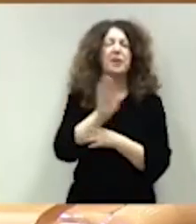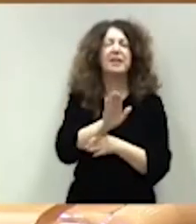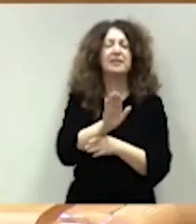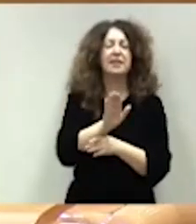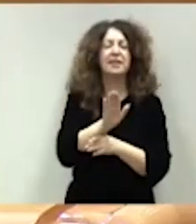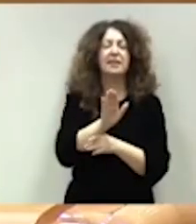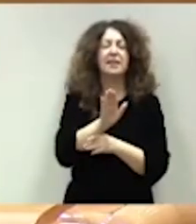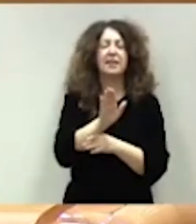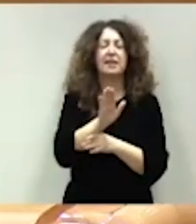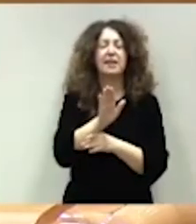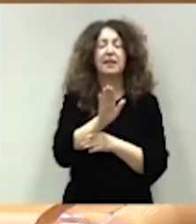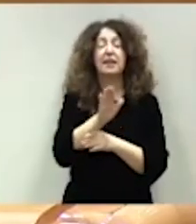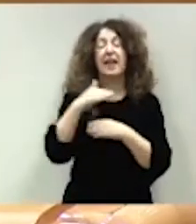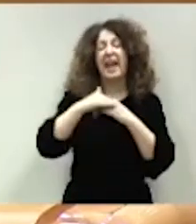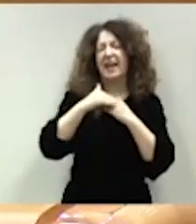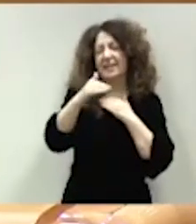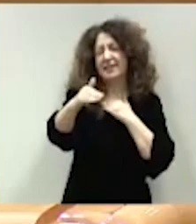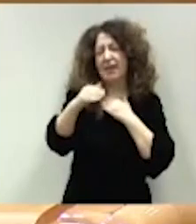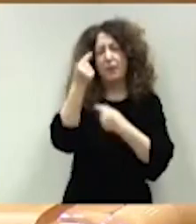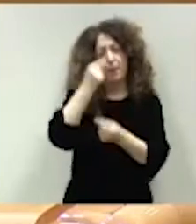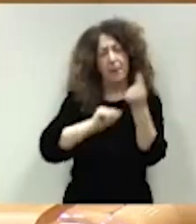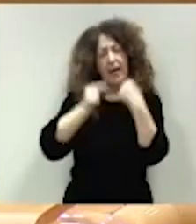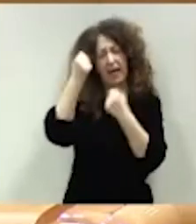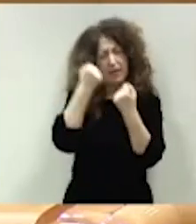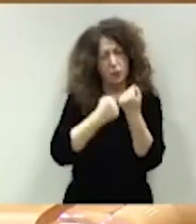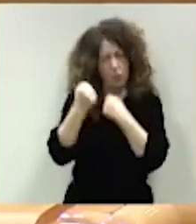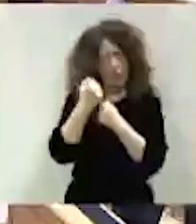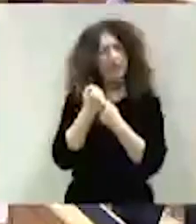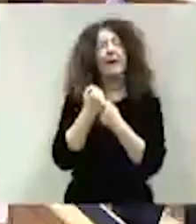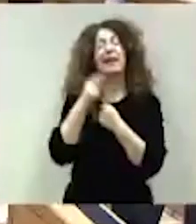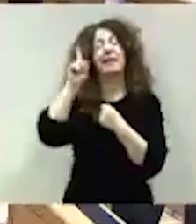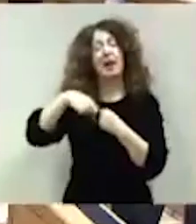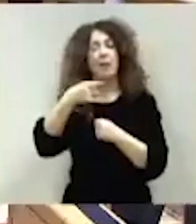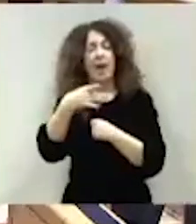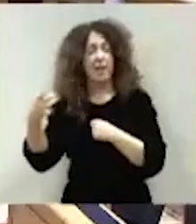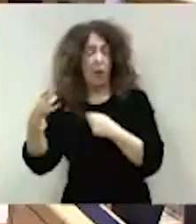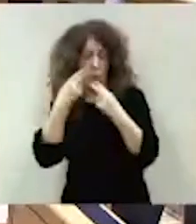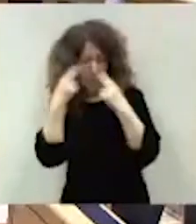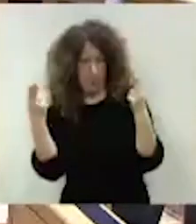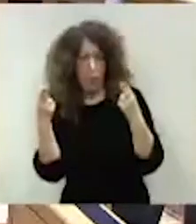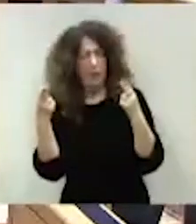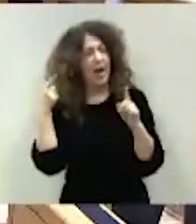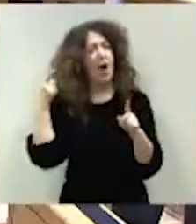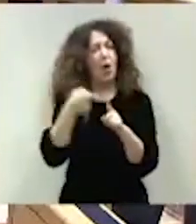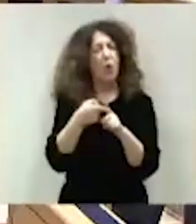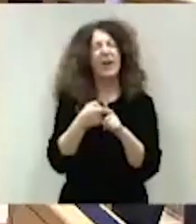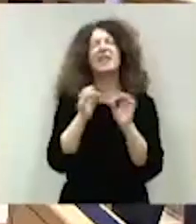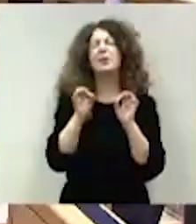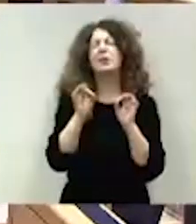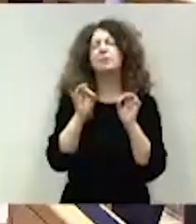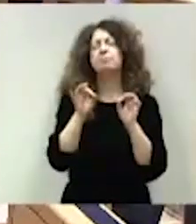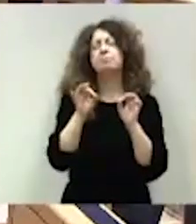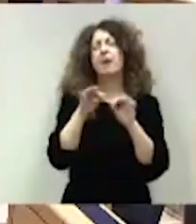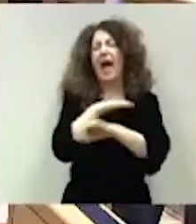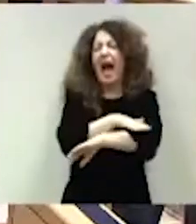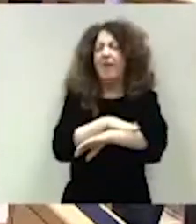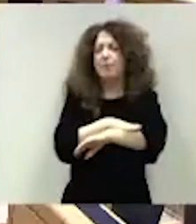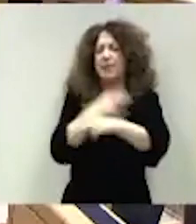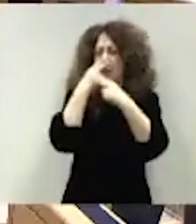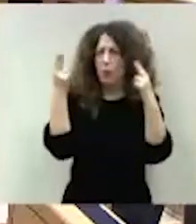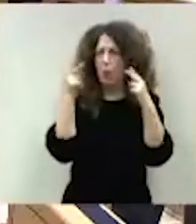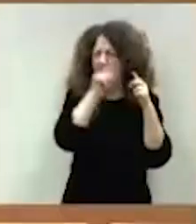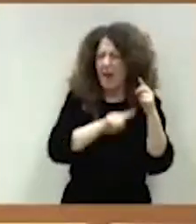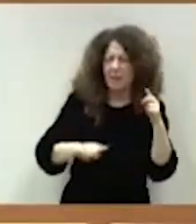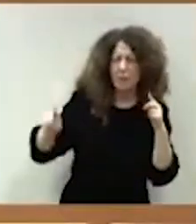los objetivos de estabilidad presupuestaria y deuda pública para el conjunto de Administraciones públicas y de cada uno de los